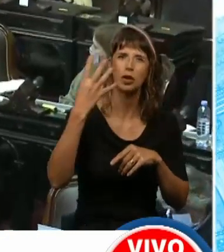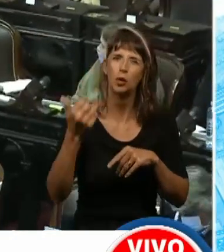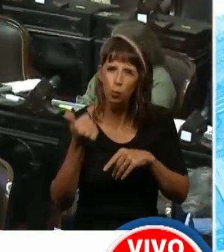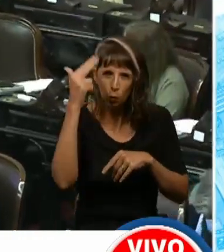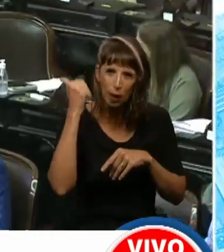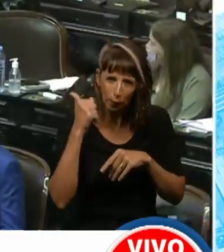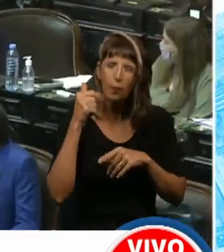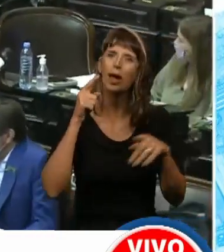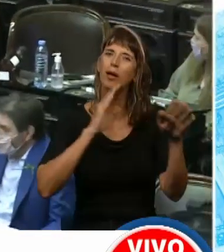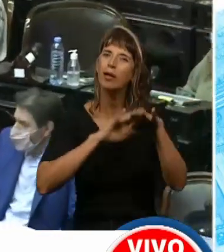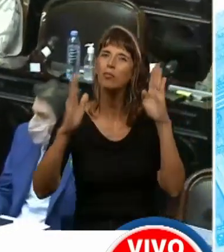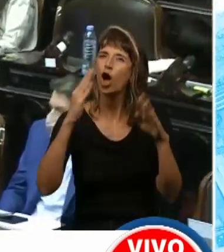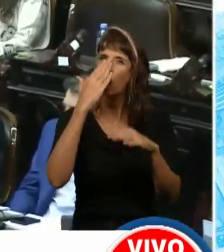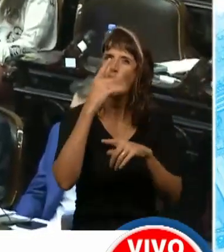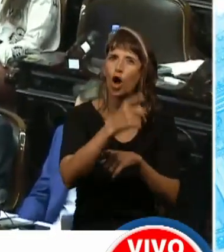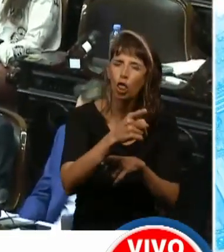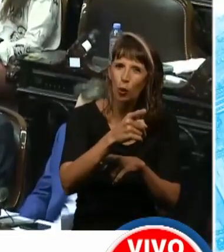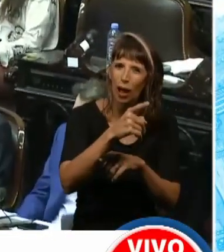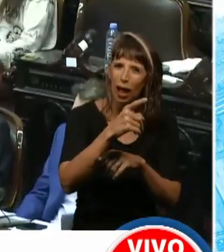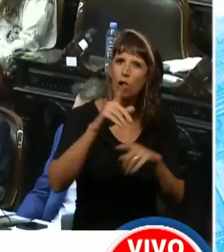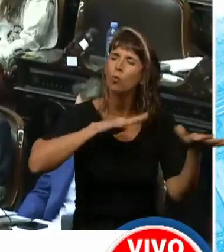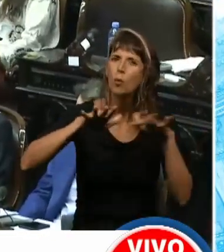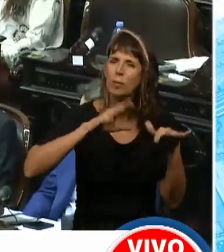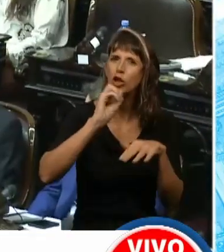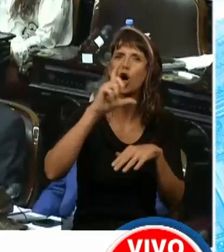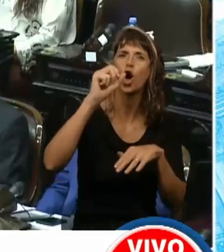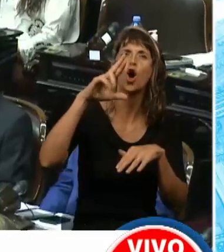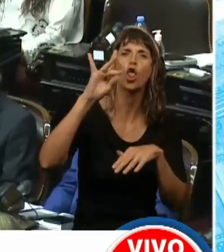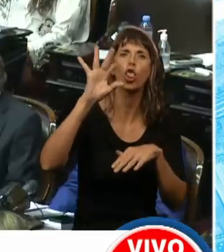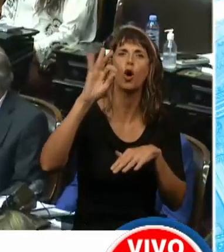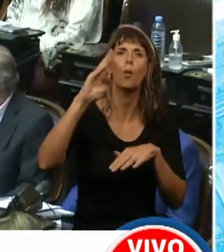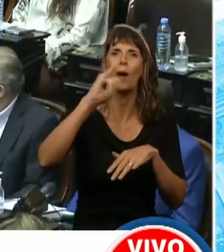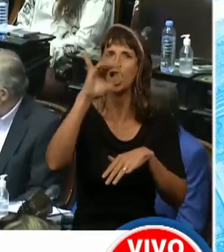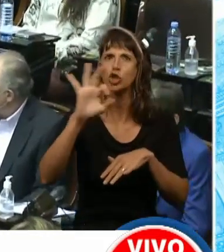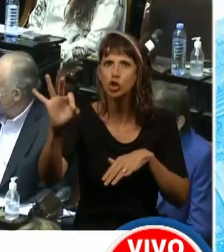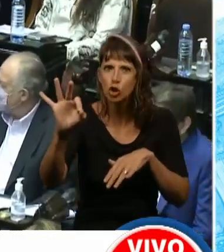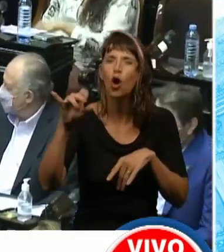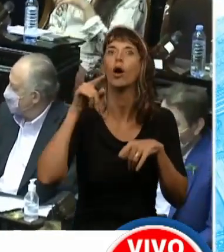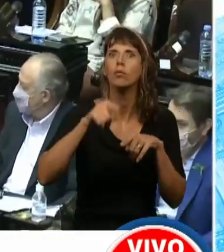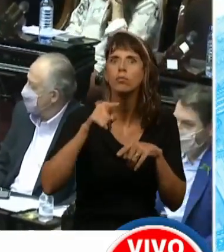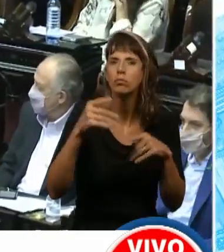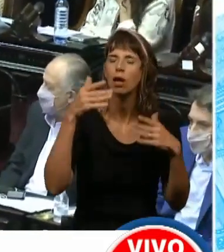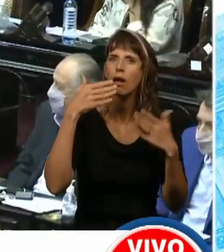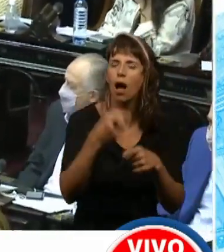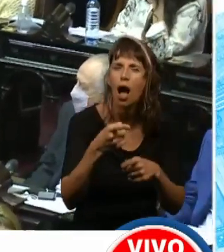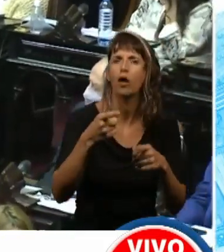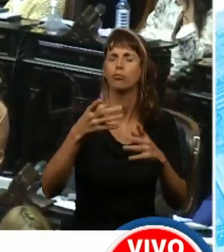y este proceso conmovió el mundo entero, conmovió los cimientos de esta Argentina.